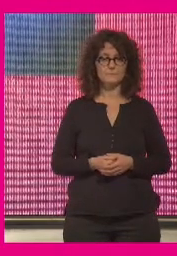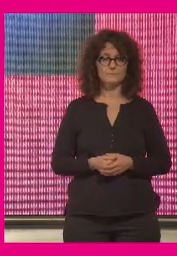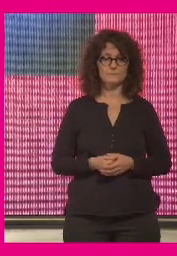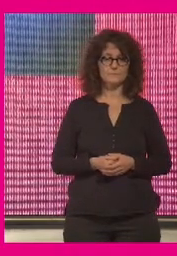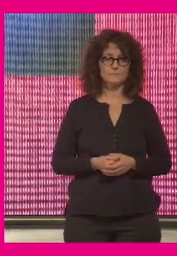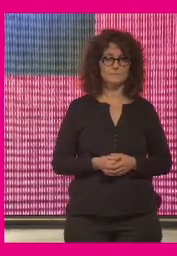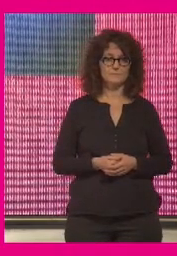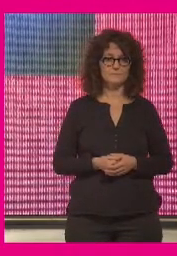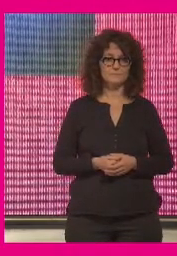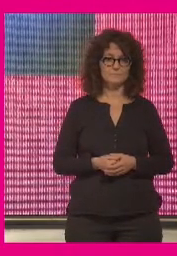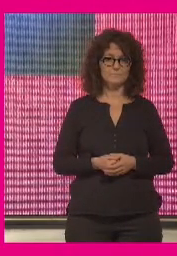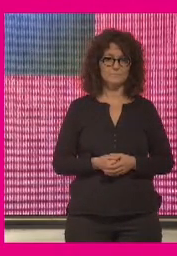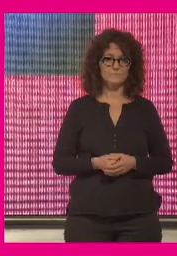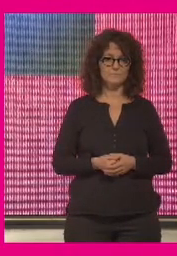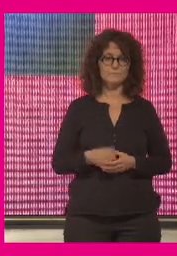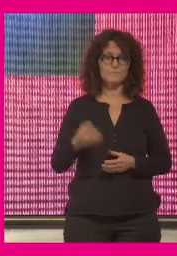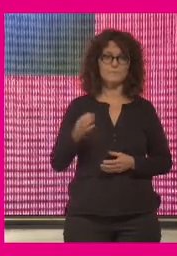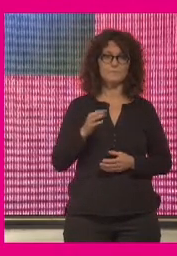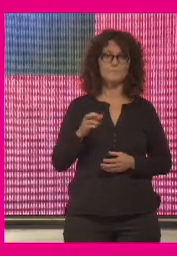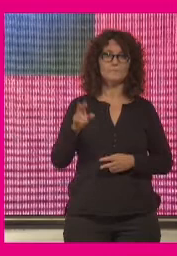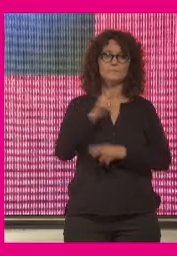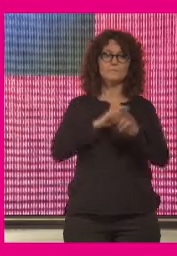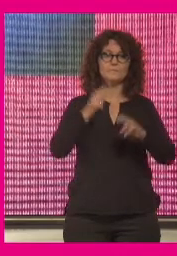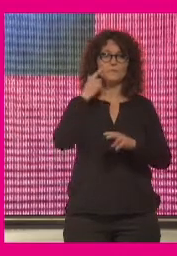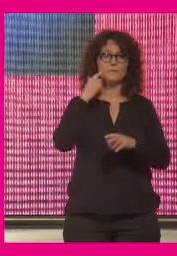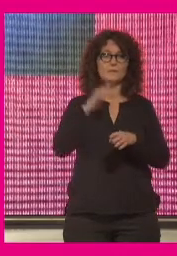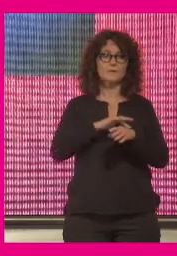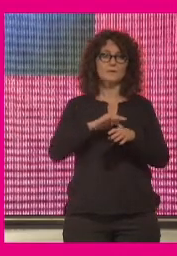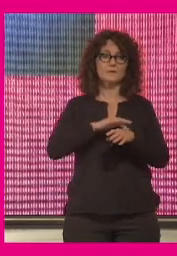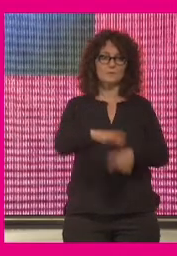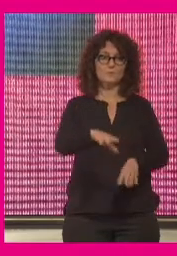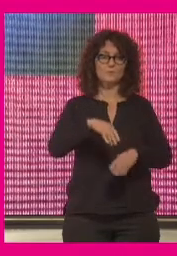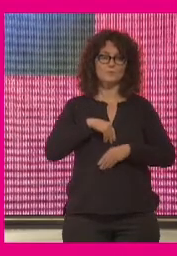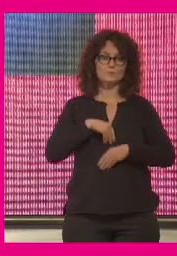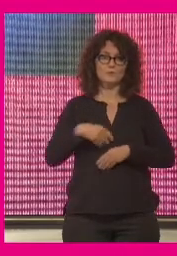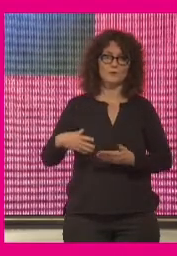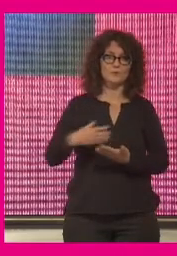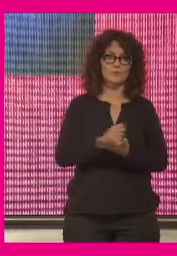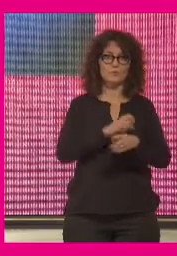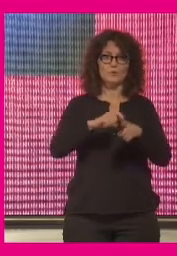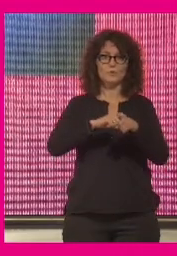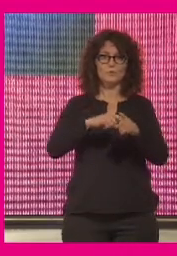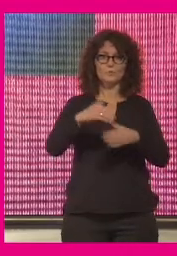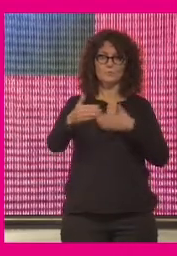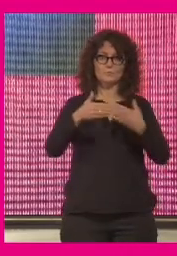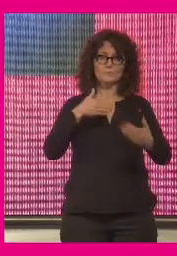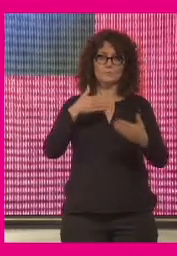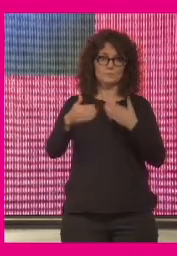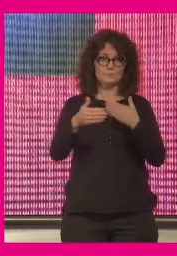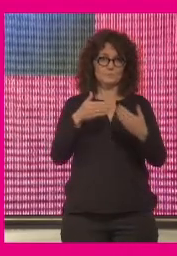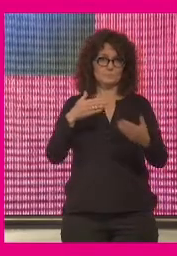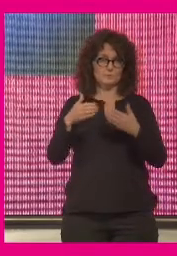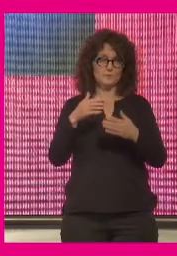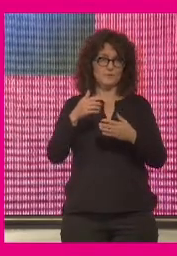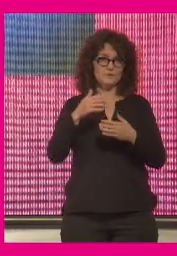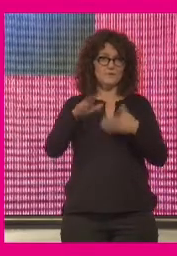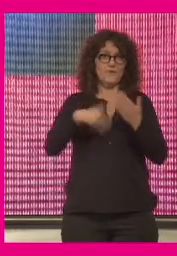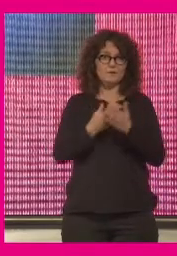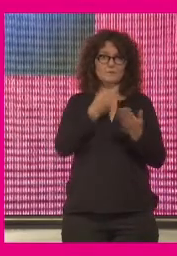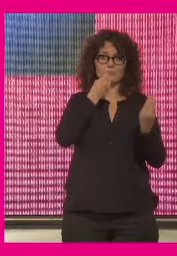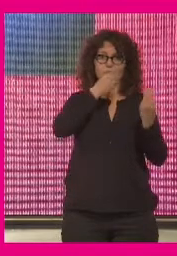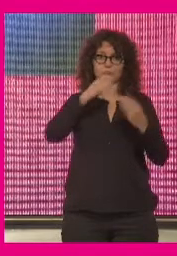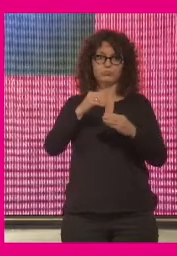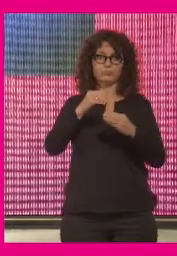espacio qué va a pasar si la digitalización va a suprimir todo el tipo de relación con el mundo y de nuestras relaciones físicas